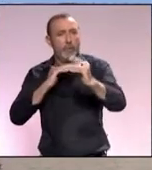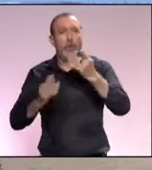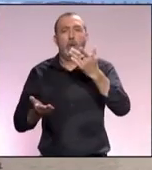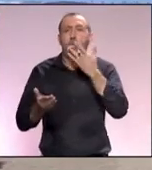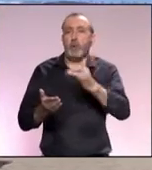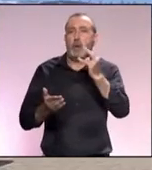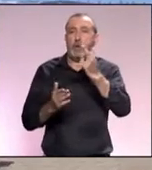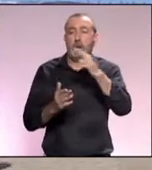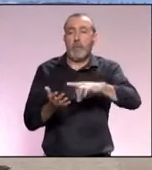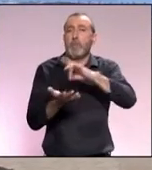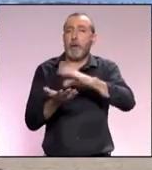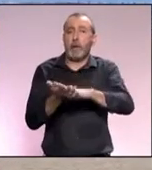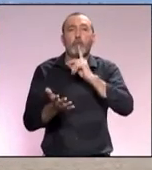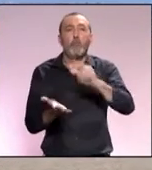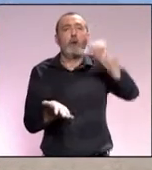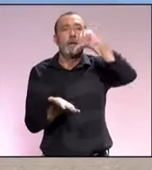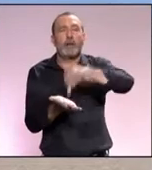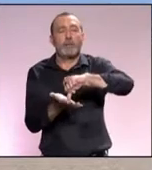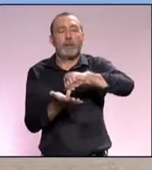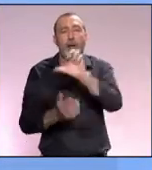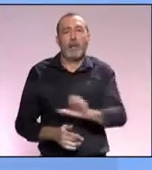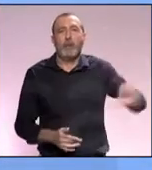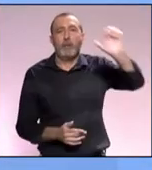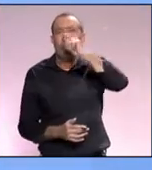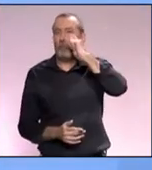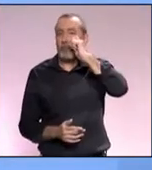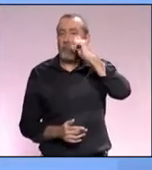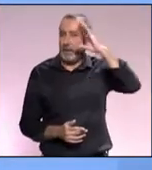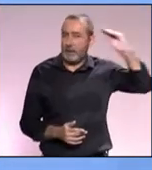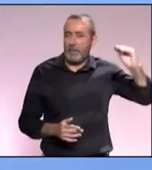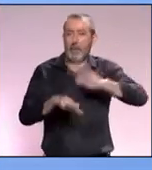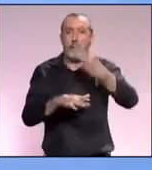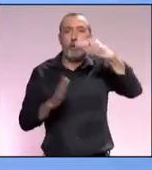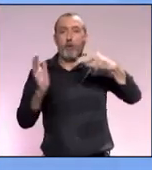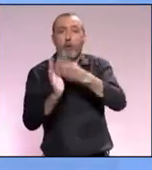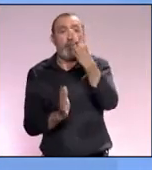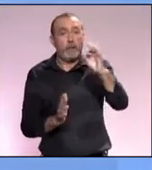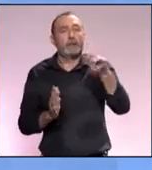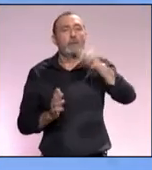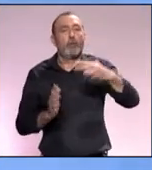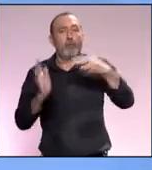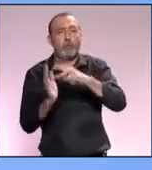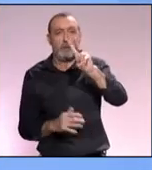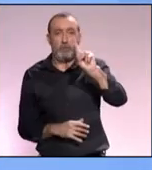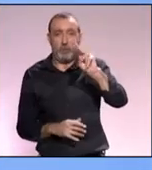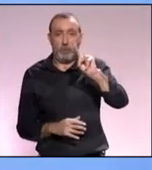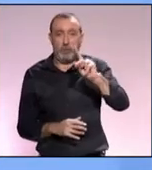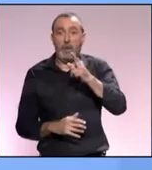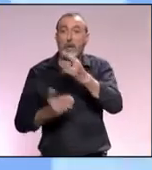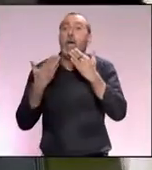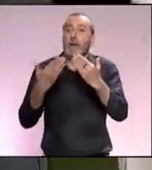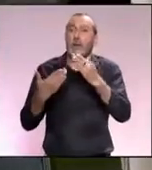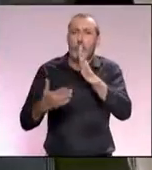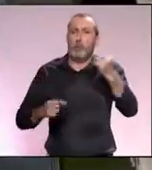entre los demás ejes, nombrando a Málaga Capital Europea del Turismo Inteligente para el año 2020 y 2021. Es